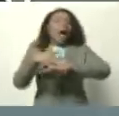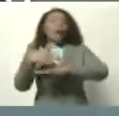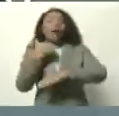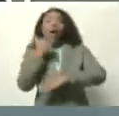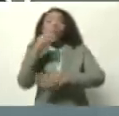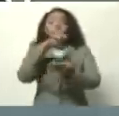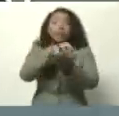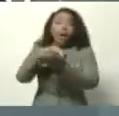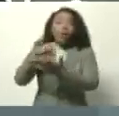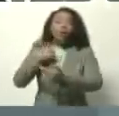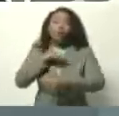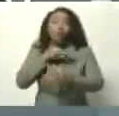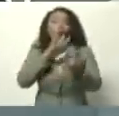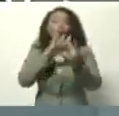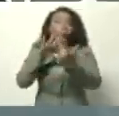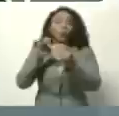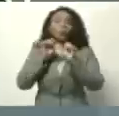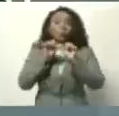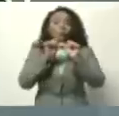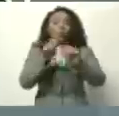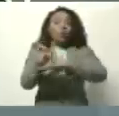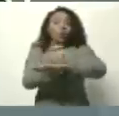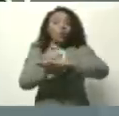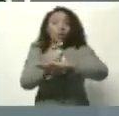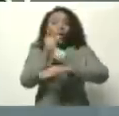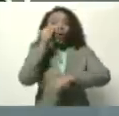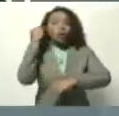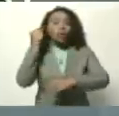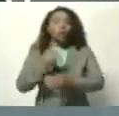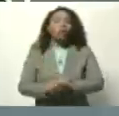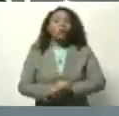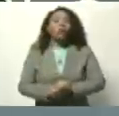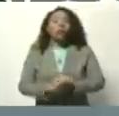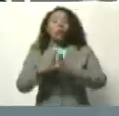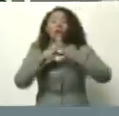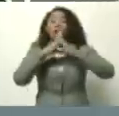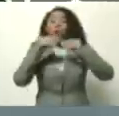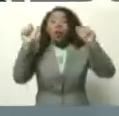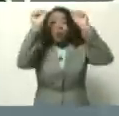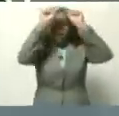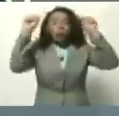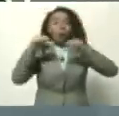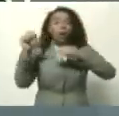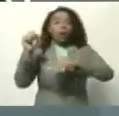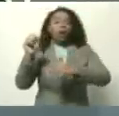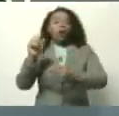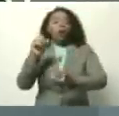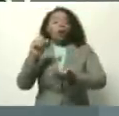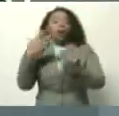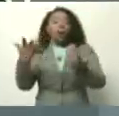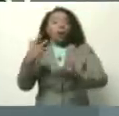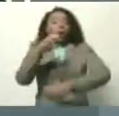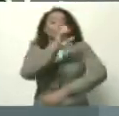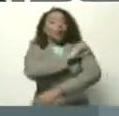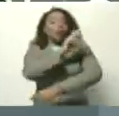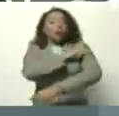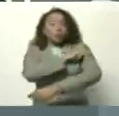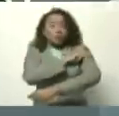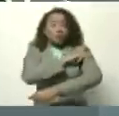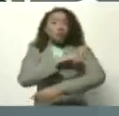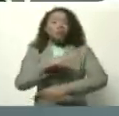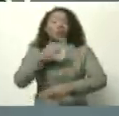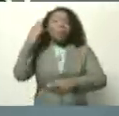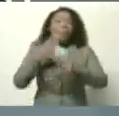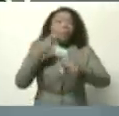contacto permanente con los gobernadores, las gobernadoras, con todo el sistema de protección civil, de prevención y gestión de